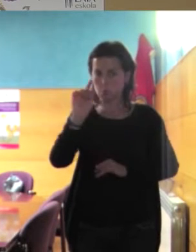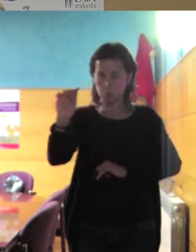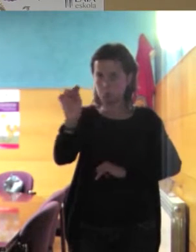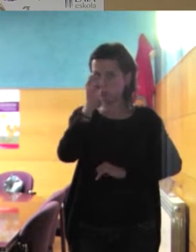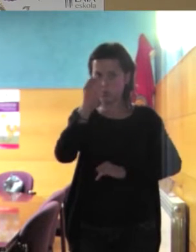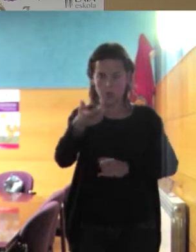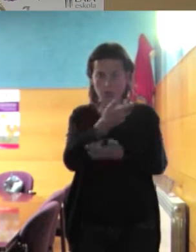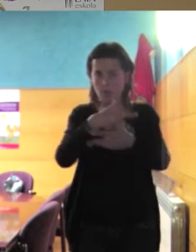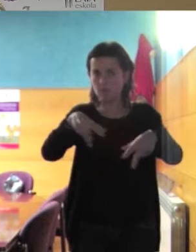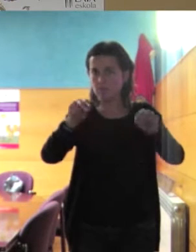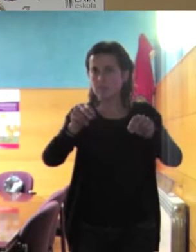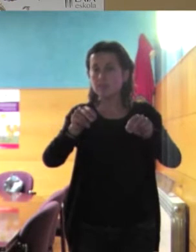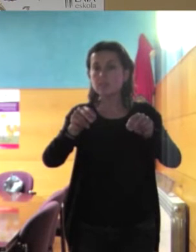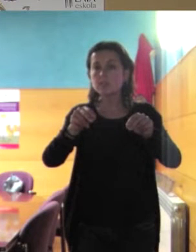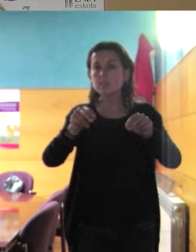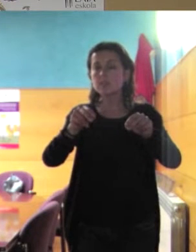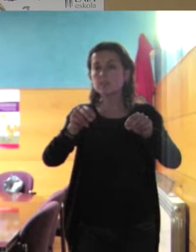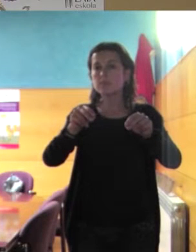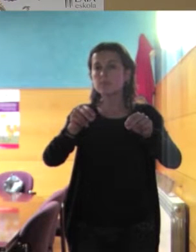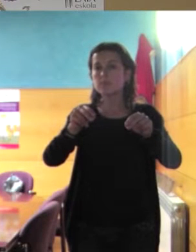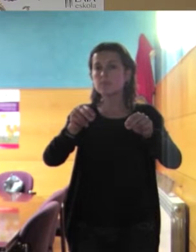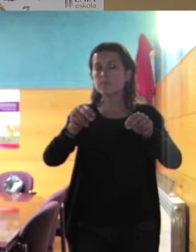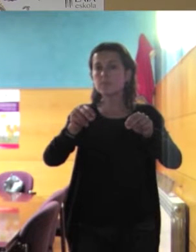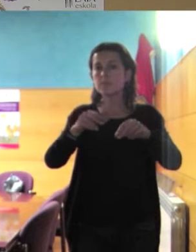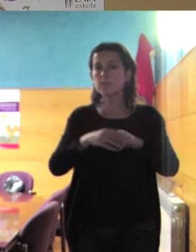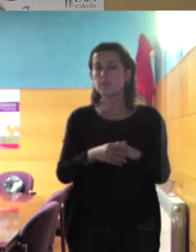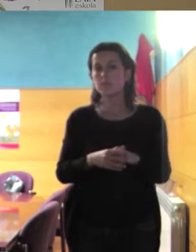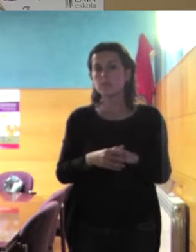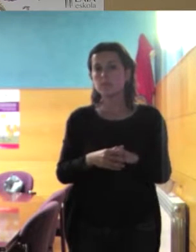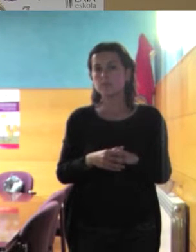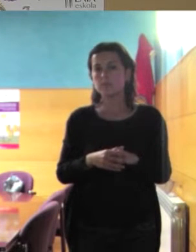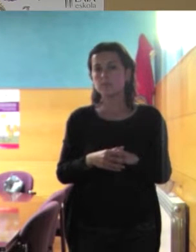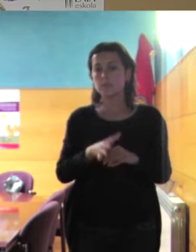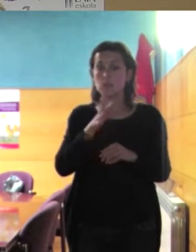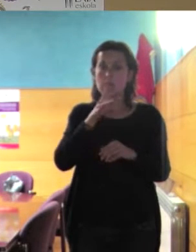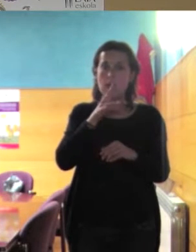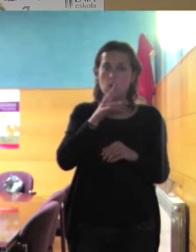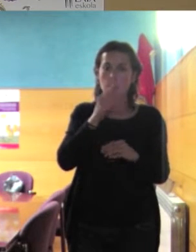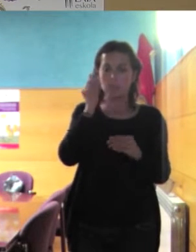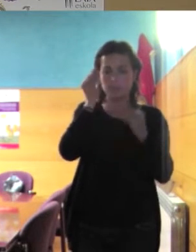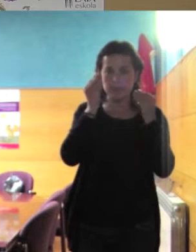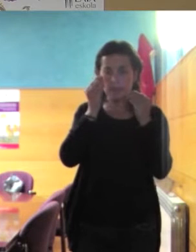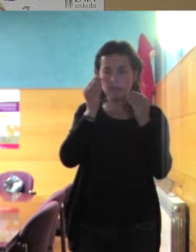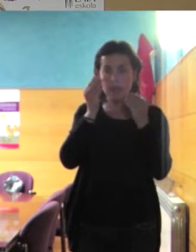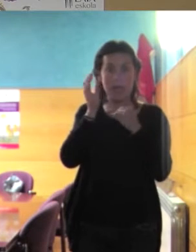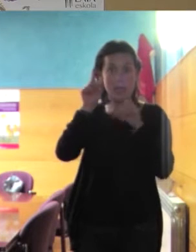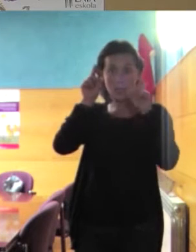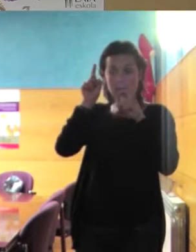ante la tesitura o de seguir estudiando como dice la maestra